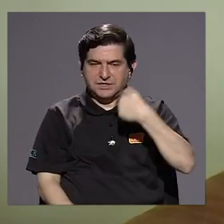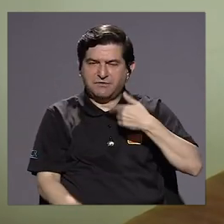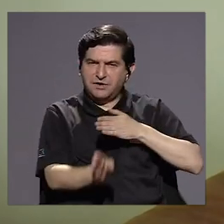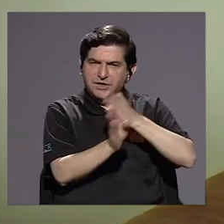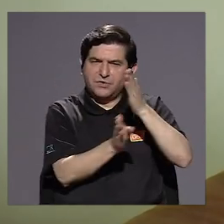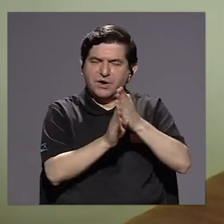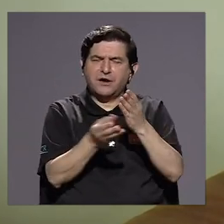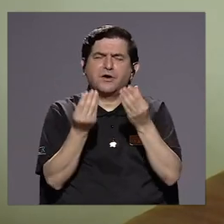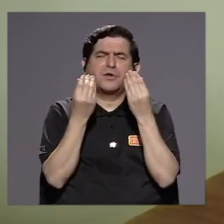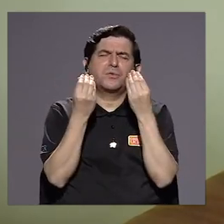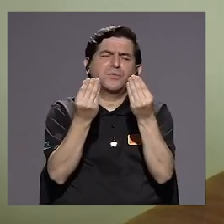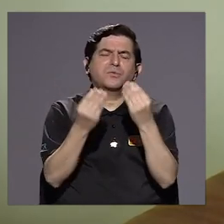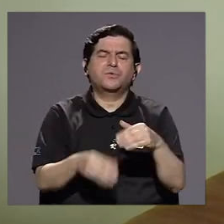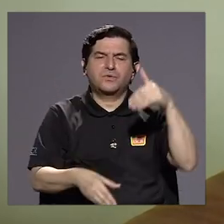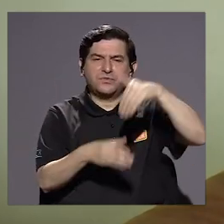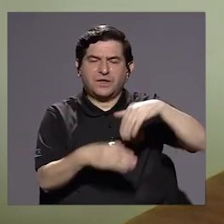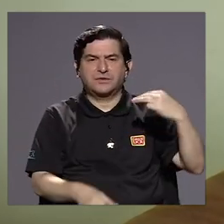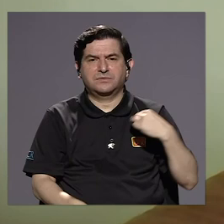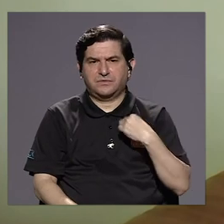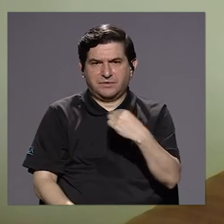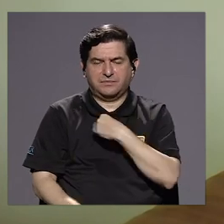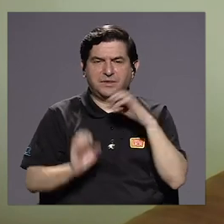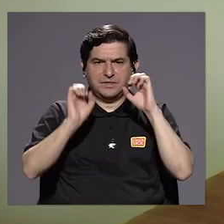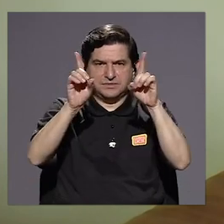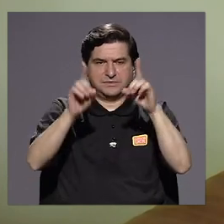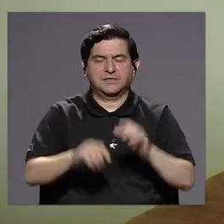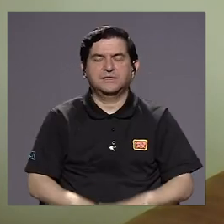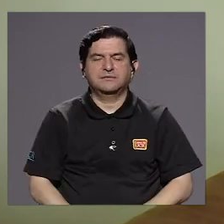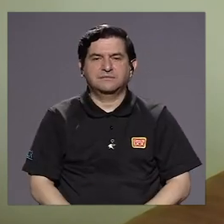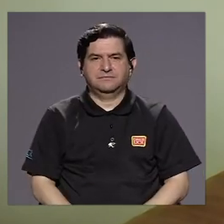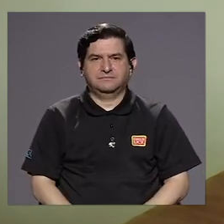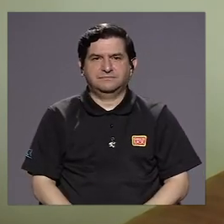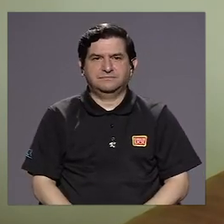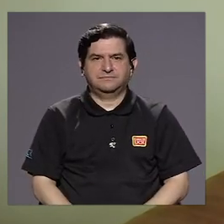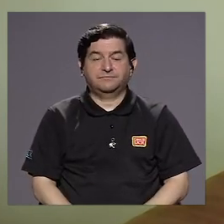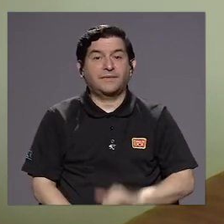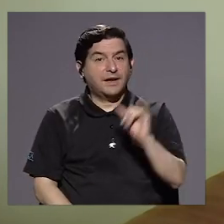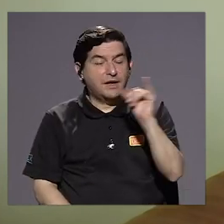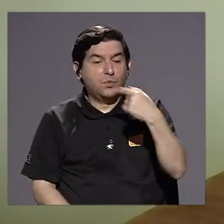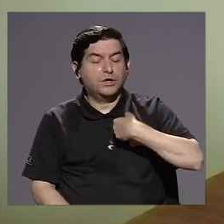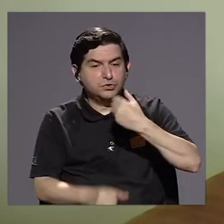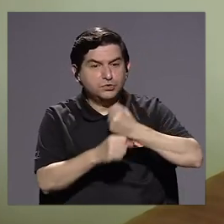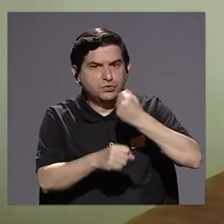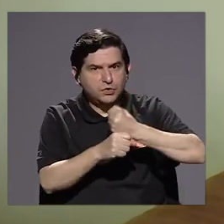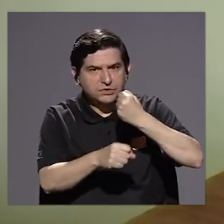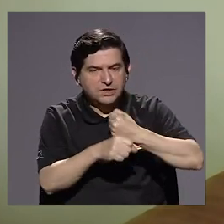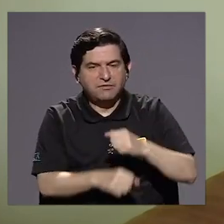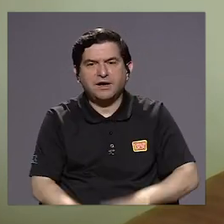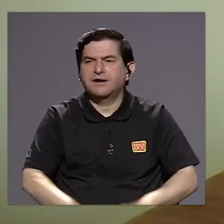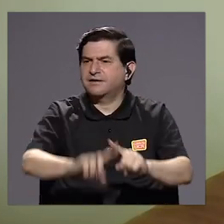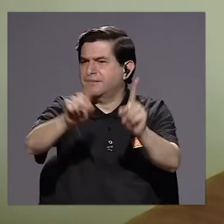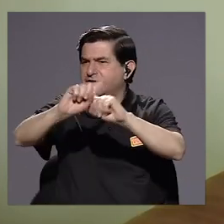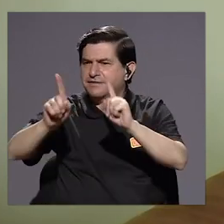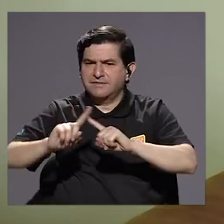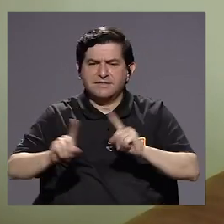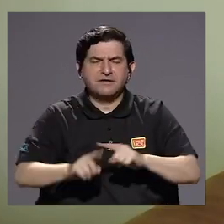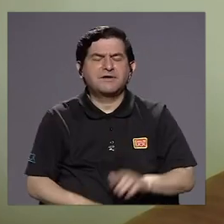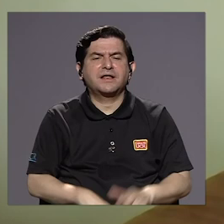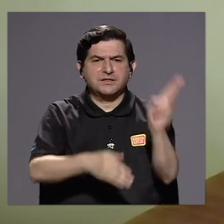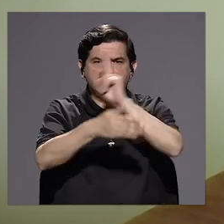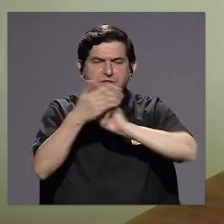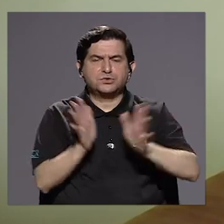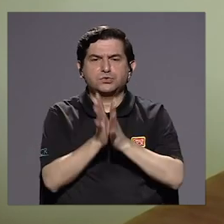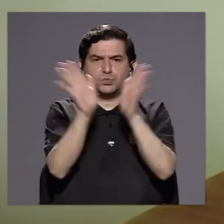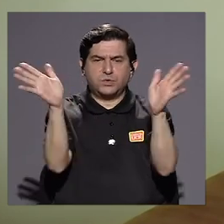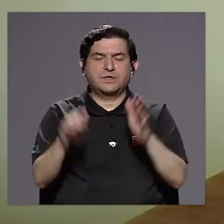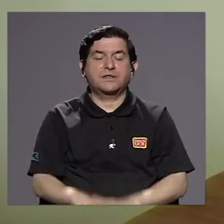trayectoria larga en el ministerio de Educación Pública. Así es. En ese sentido, también he trabajado en varias de las universidades públicas,